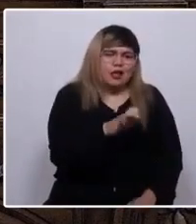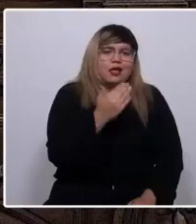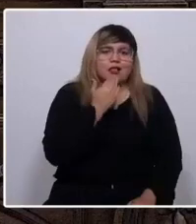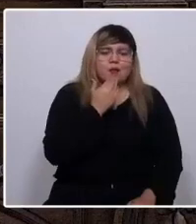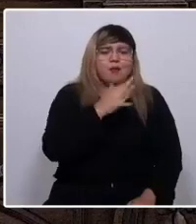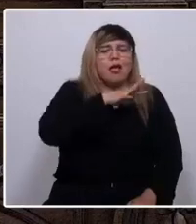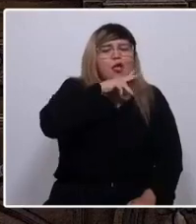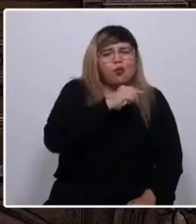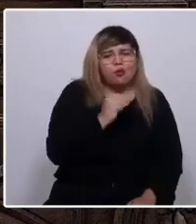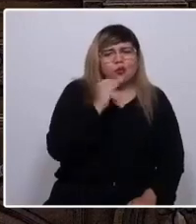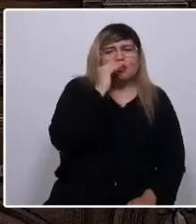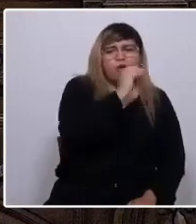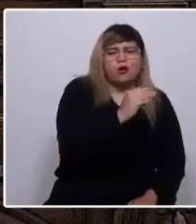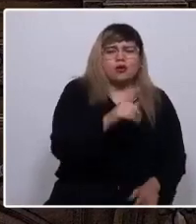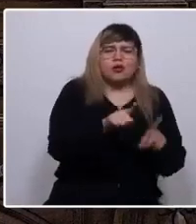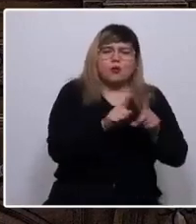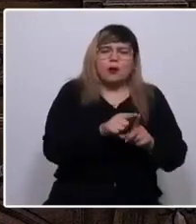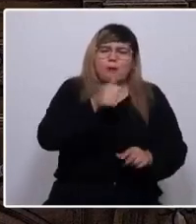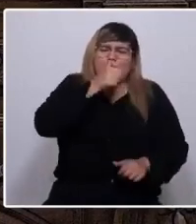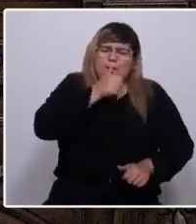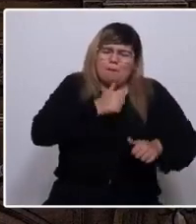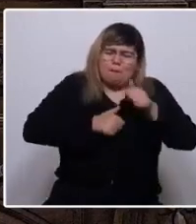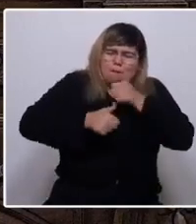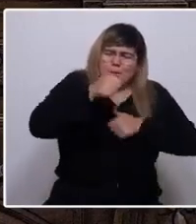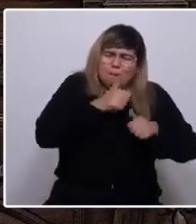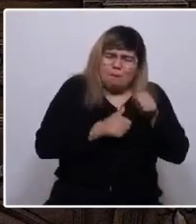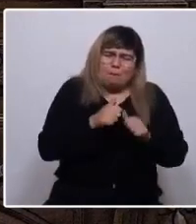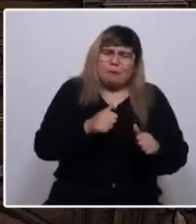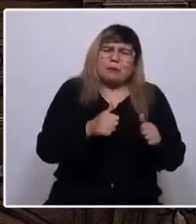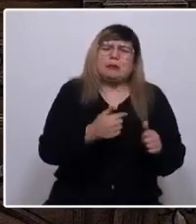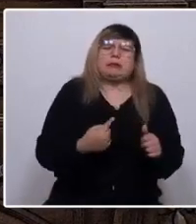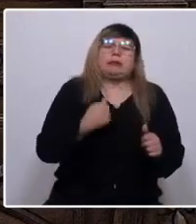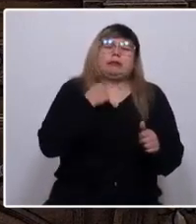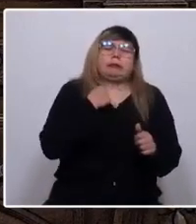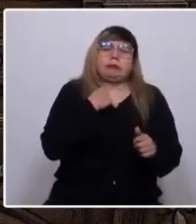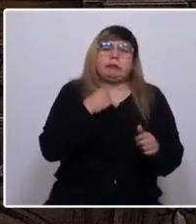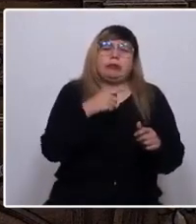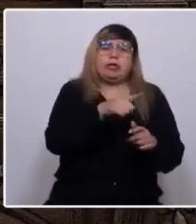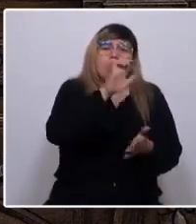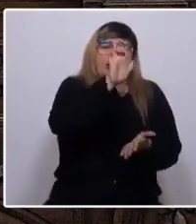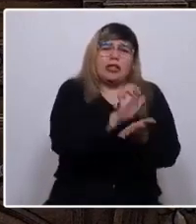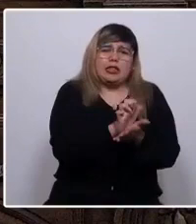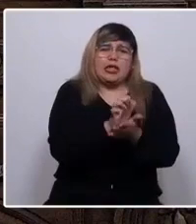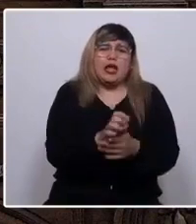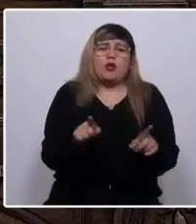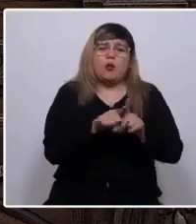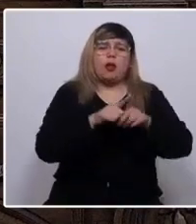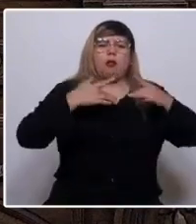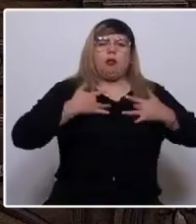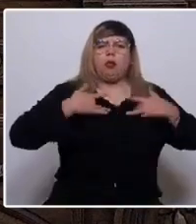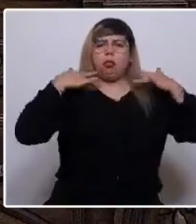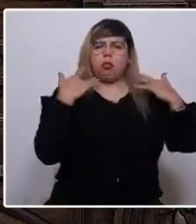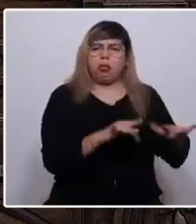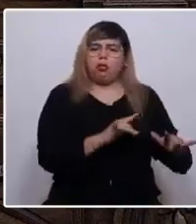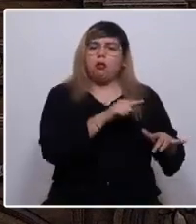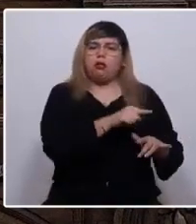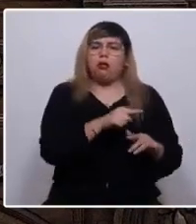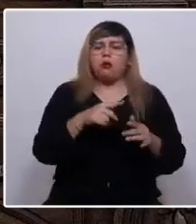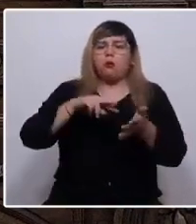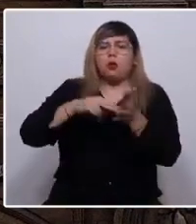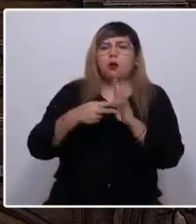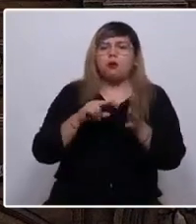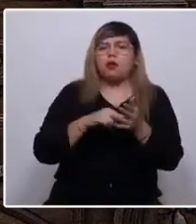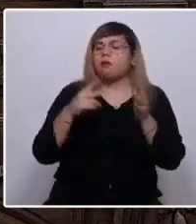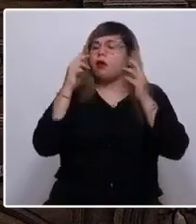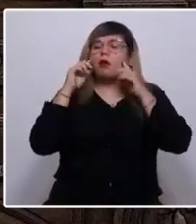mayores, que se resisten a pagar el costo de la negligencia de un Estado que nuevamente parece indolente y lejano de sus problemas y